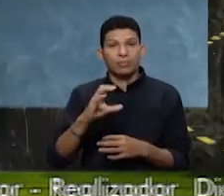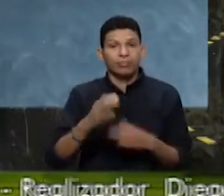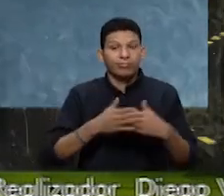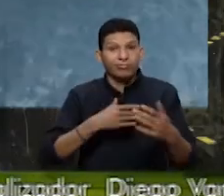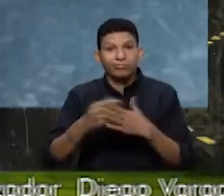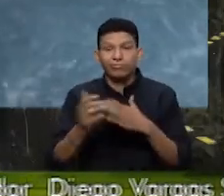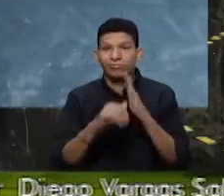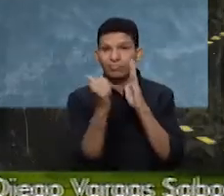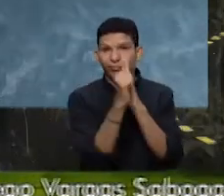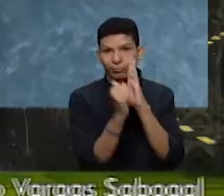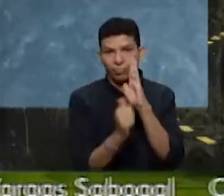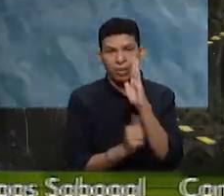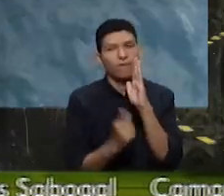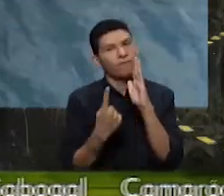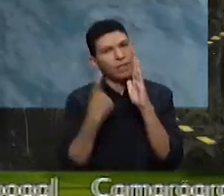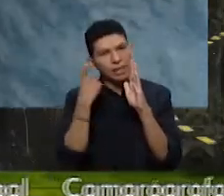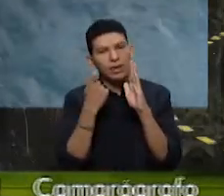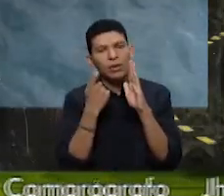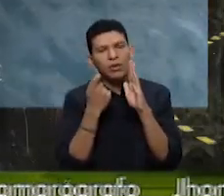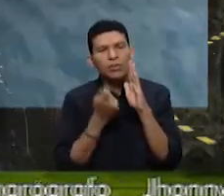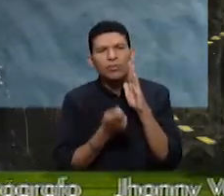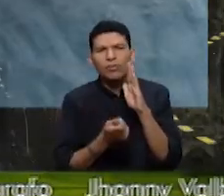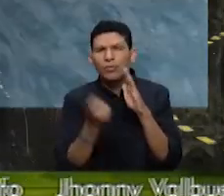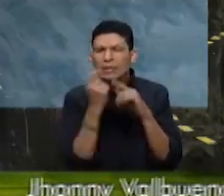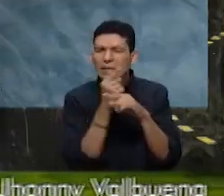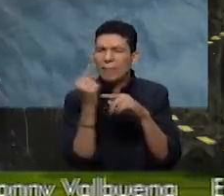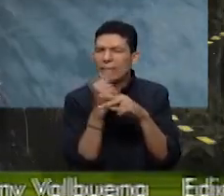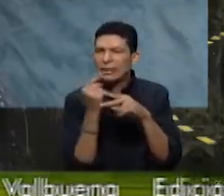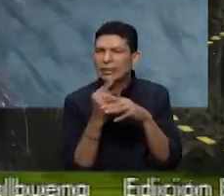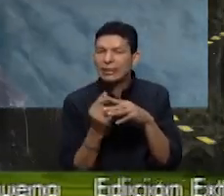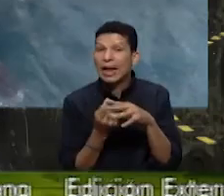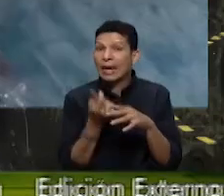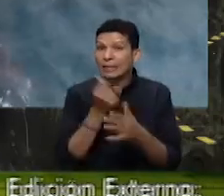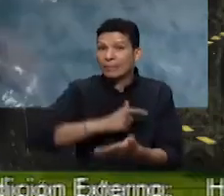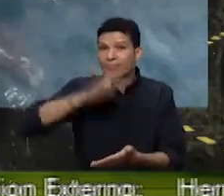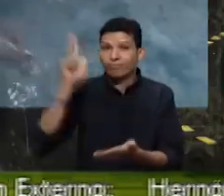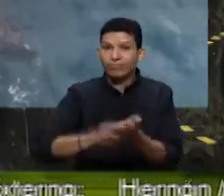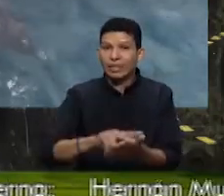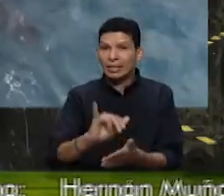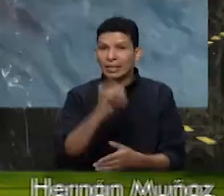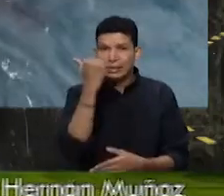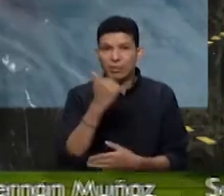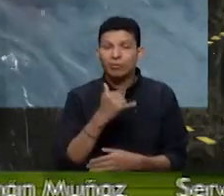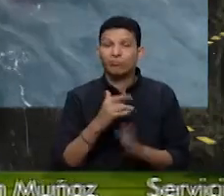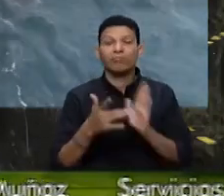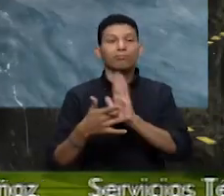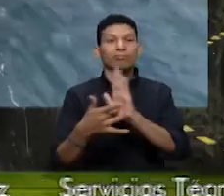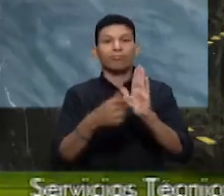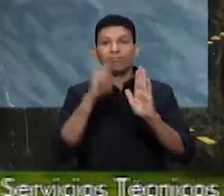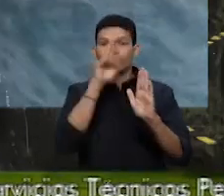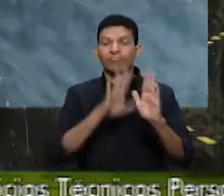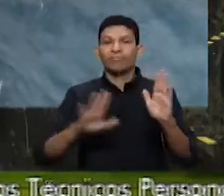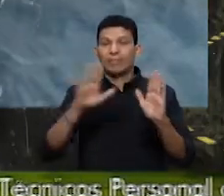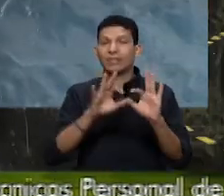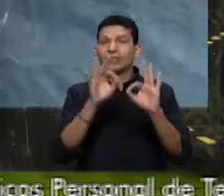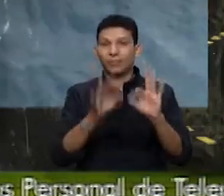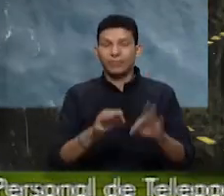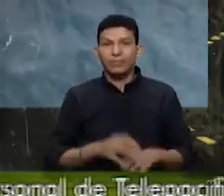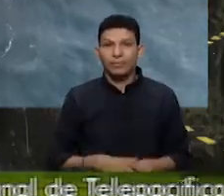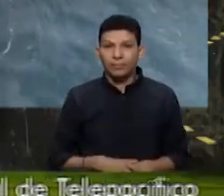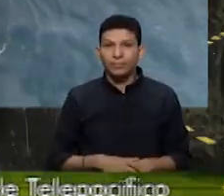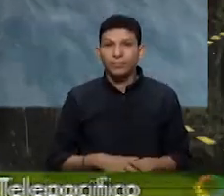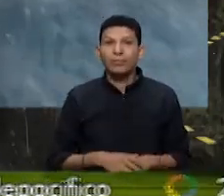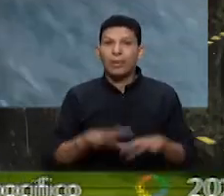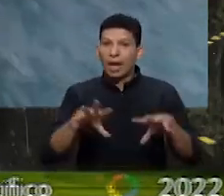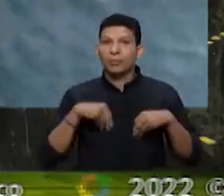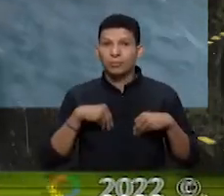que no se ha protocolizado que incluso estamos a pocas semanas de hacerlo, pues fue un ejemplo a nivel nacional porque... ¿Adoptado?